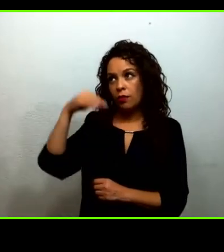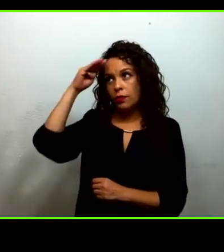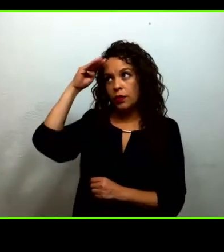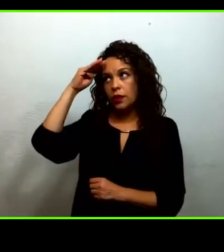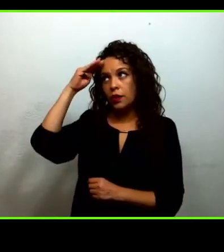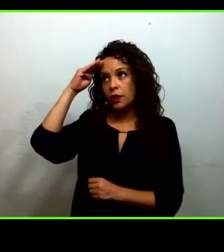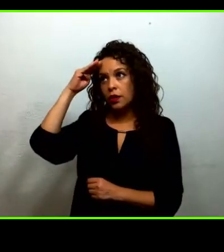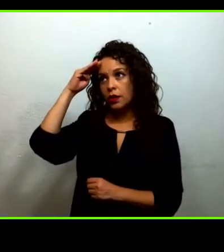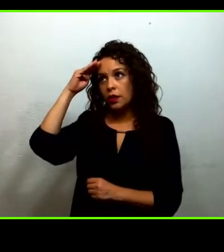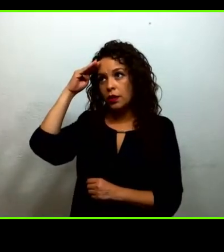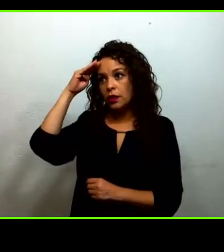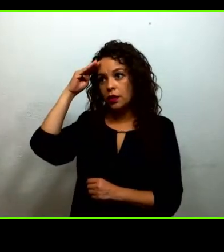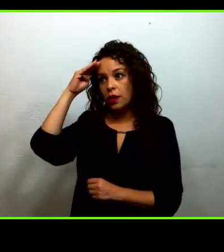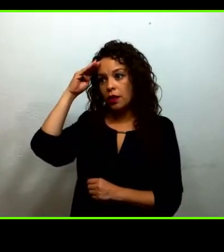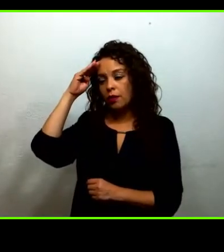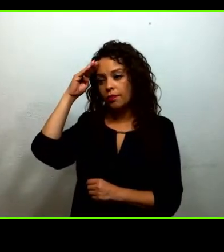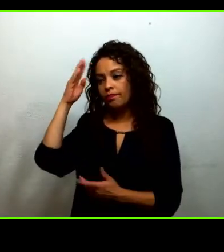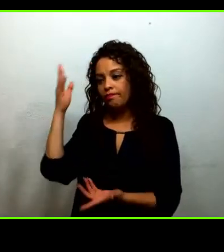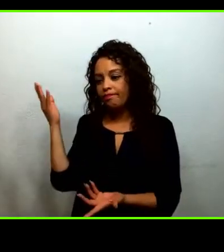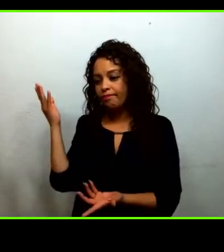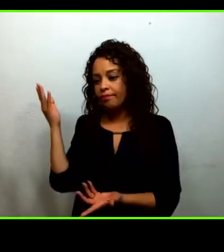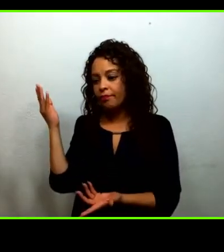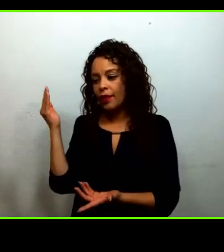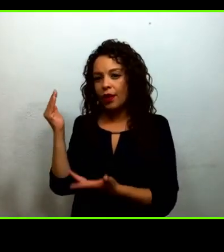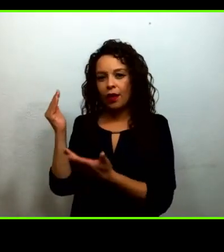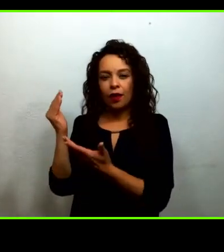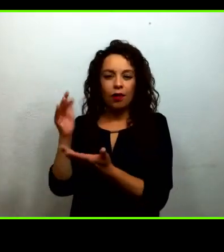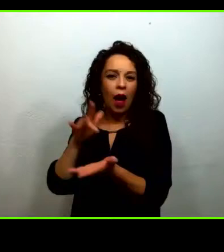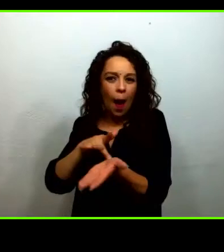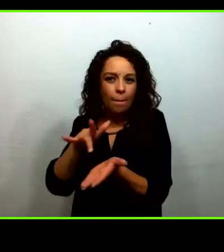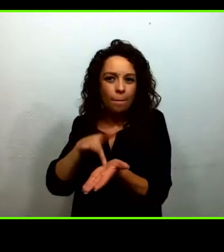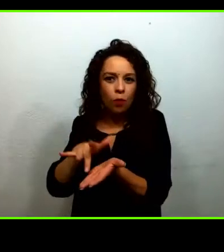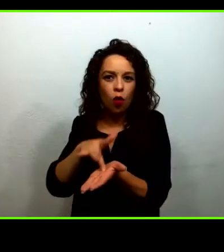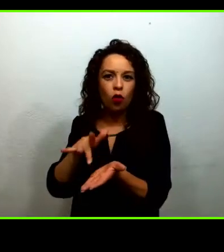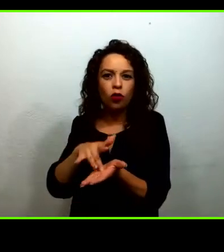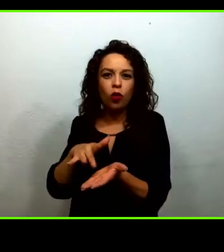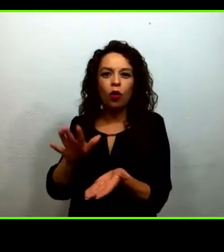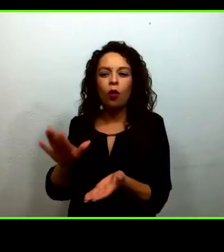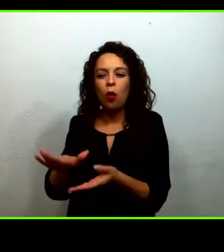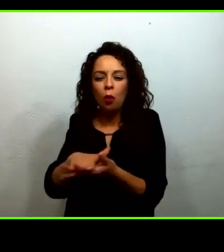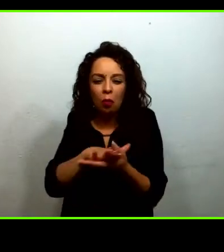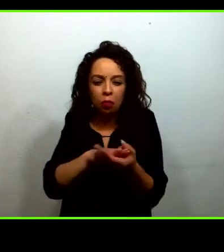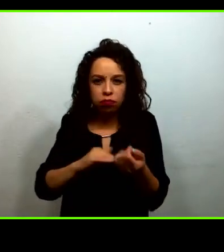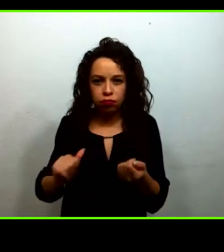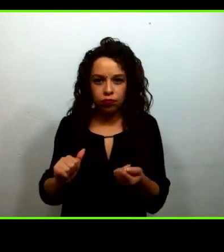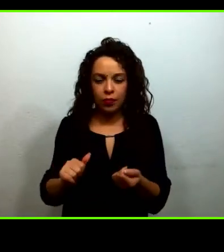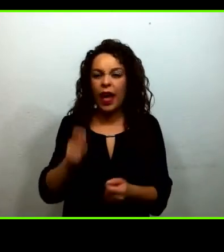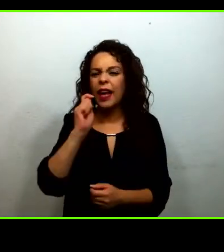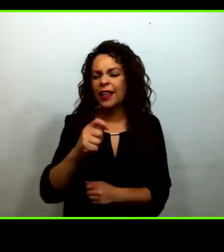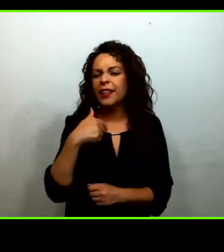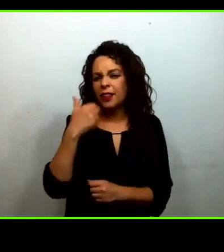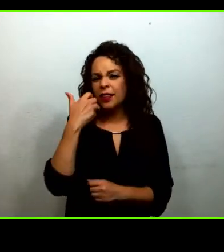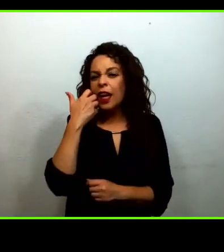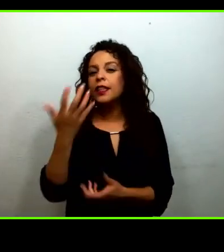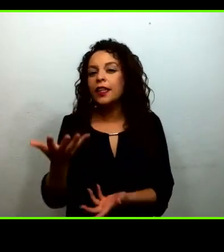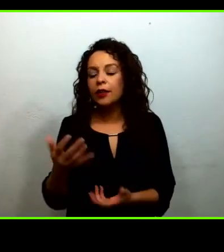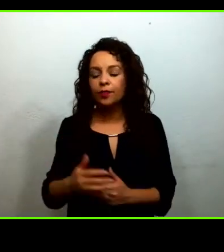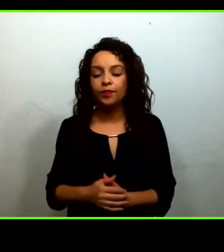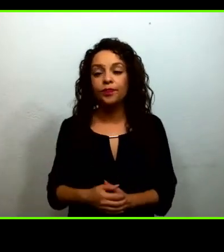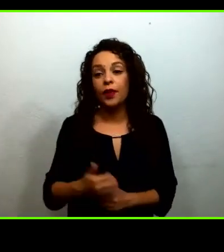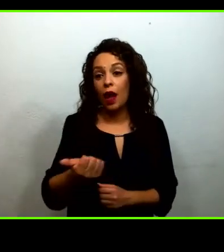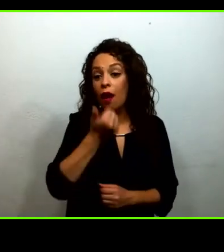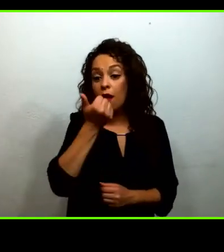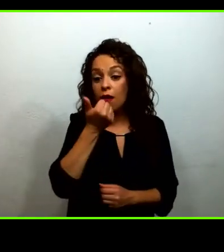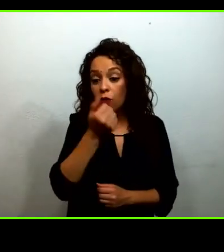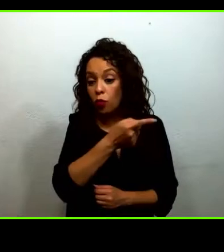más modesta lo que nosotros queríamos en un inicio era que los alumnos y las familias